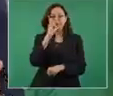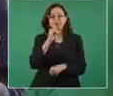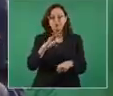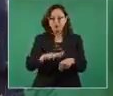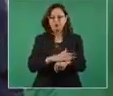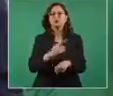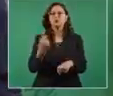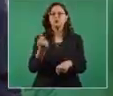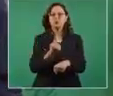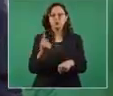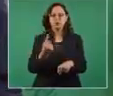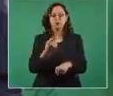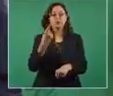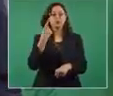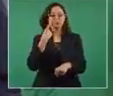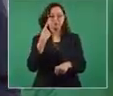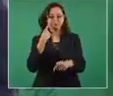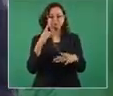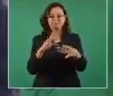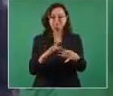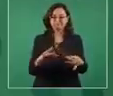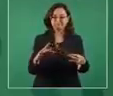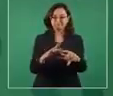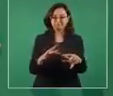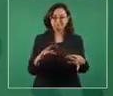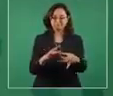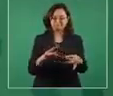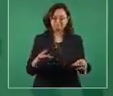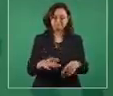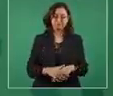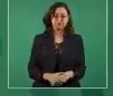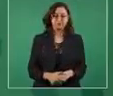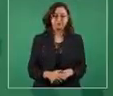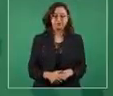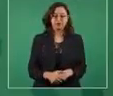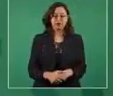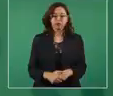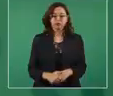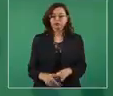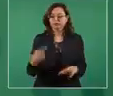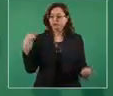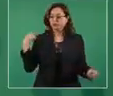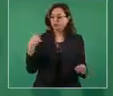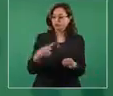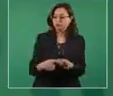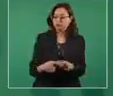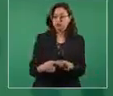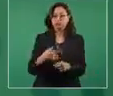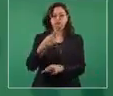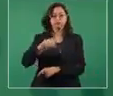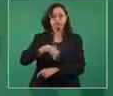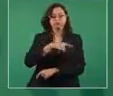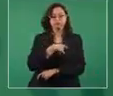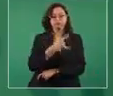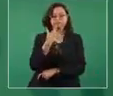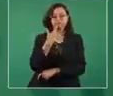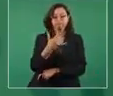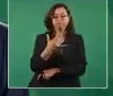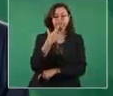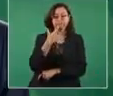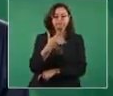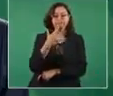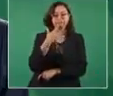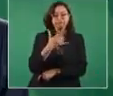Hemos hecho un esfuerzo como nunca en los últimos tiempos, como no